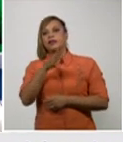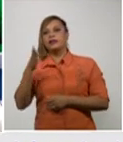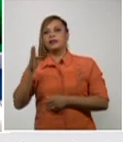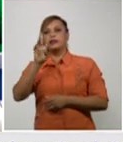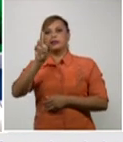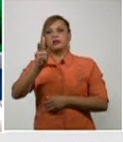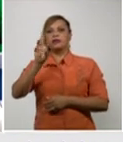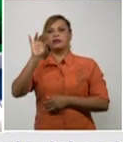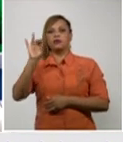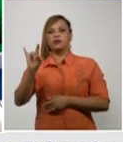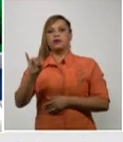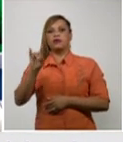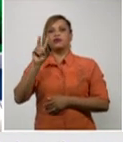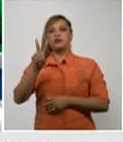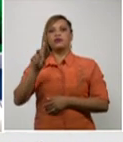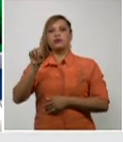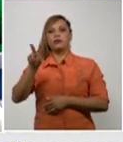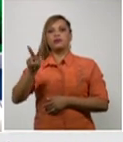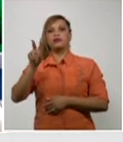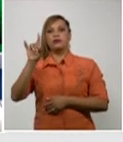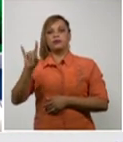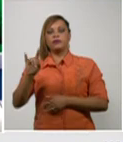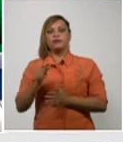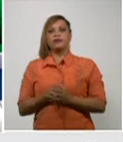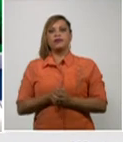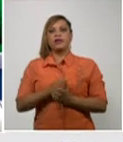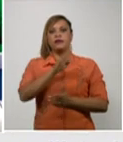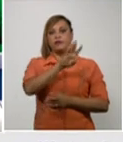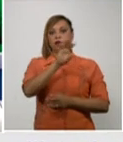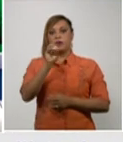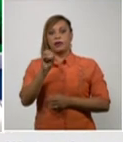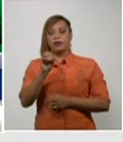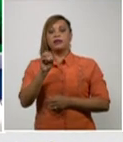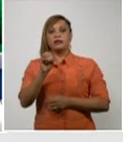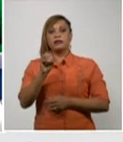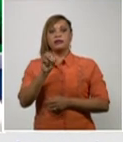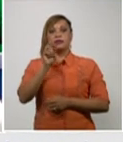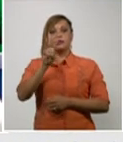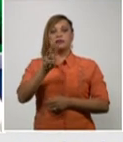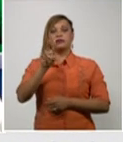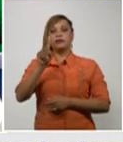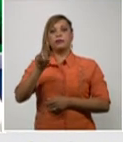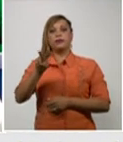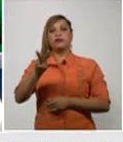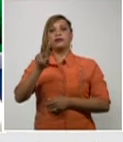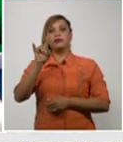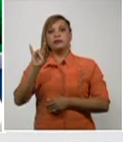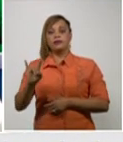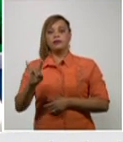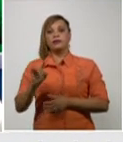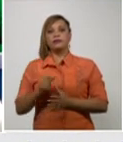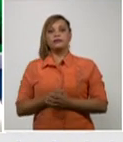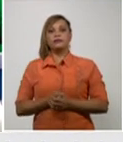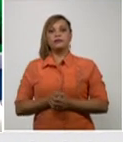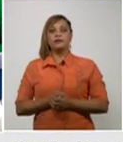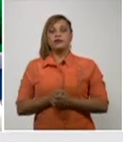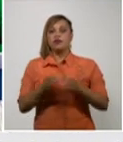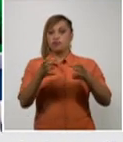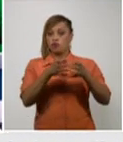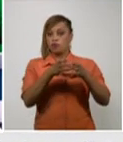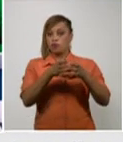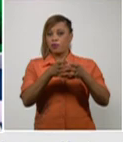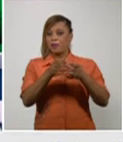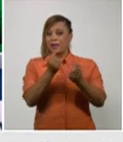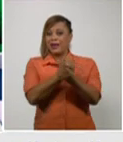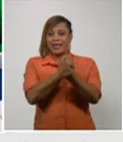de 40 59 329 y el grupo de más riesgo por